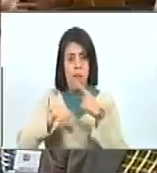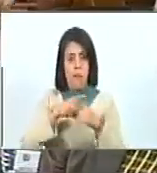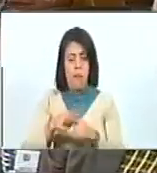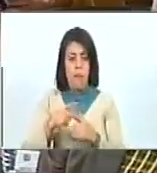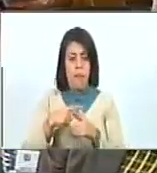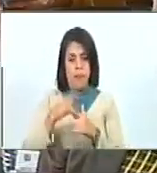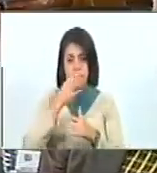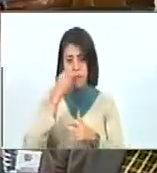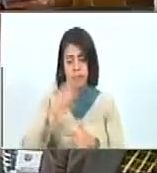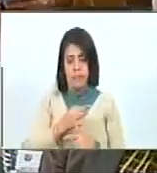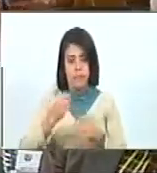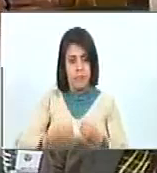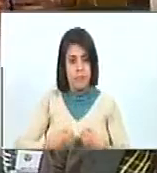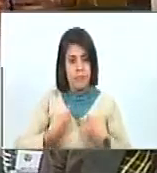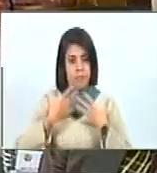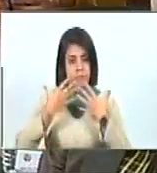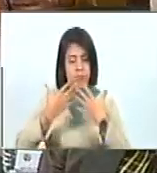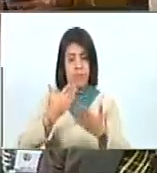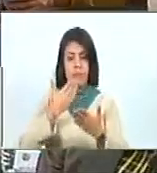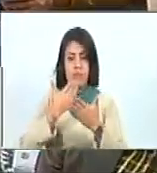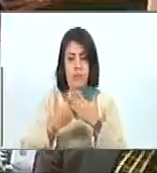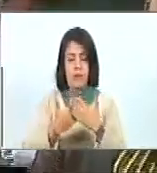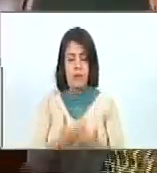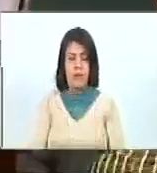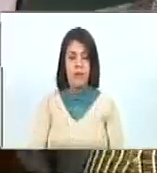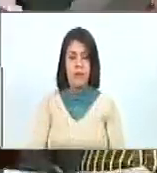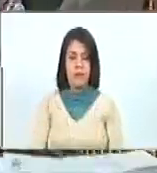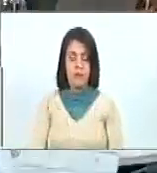verdadero fervor patriótico. Muchísimas gracias.